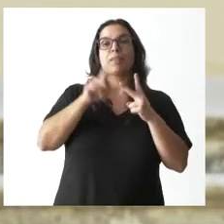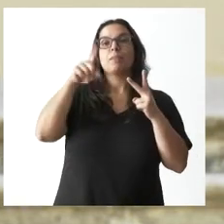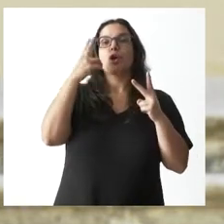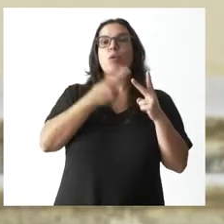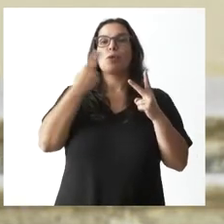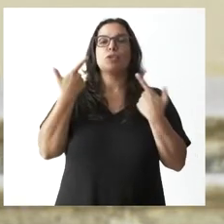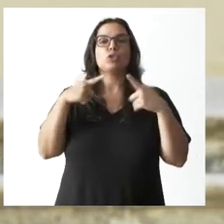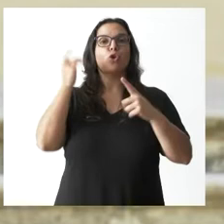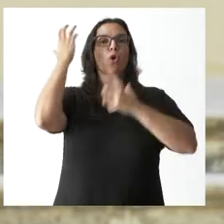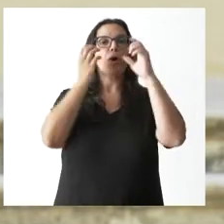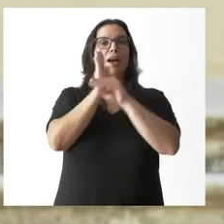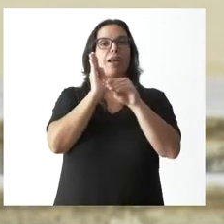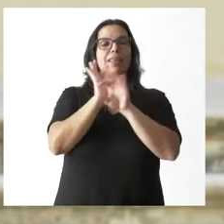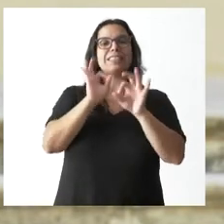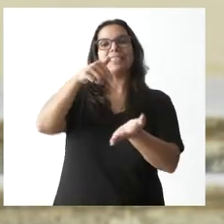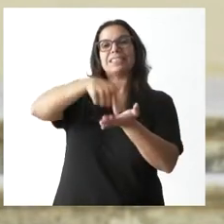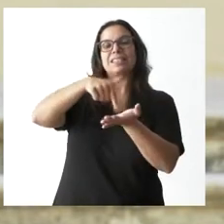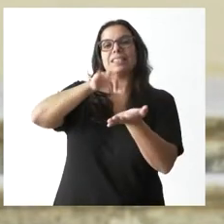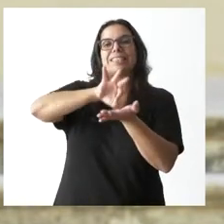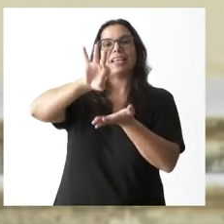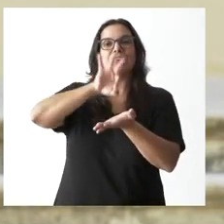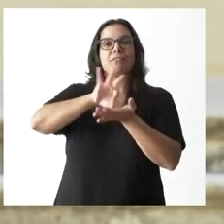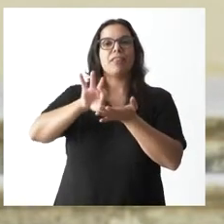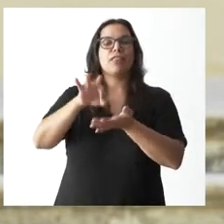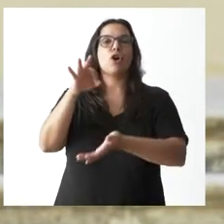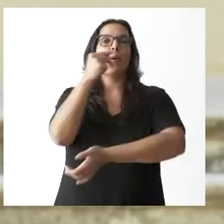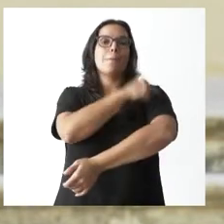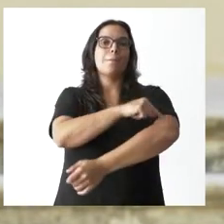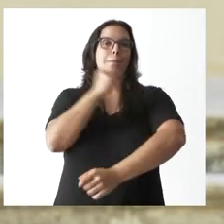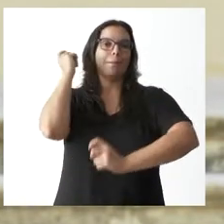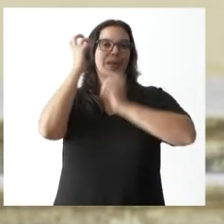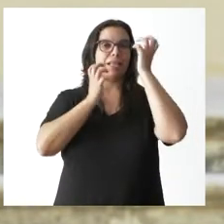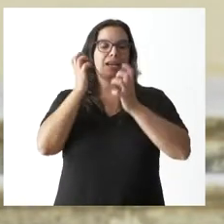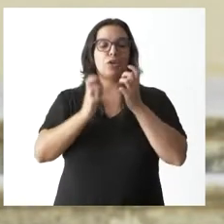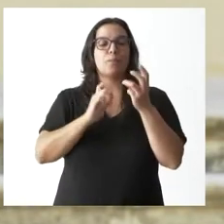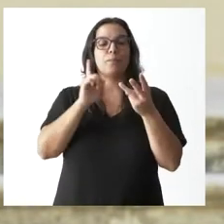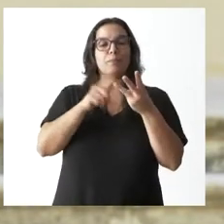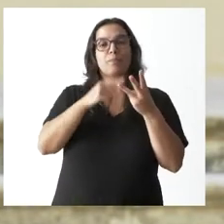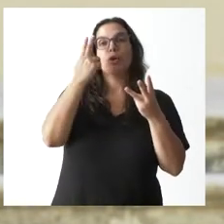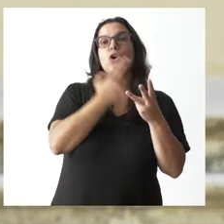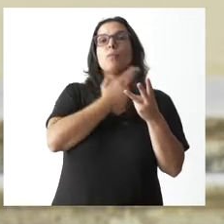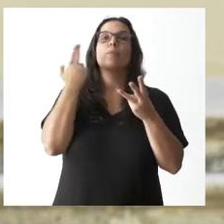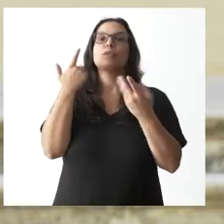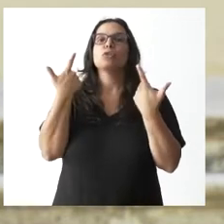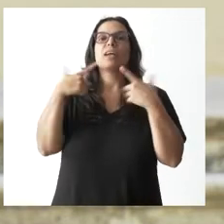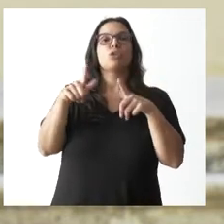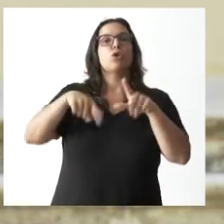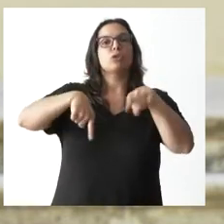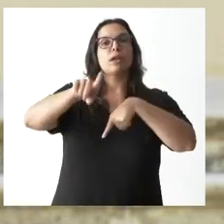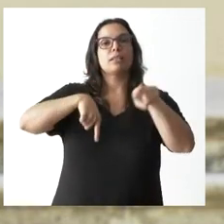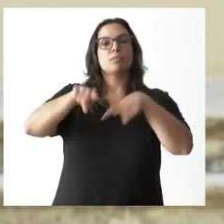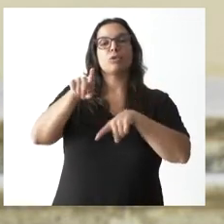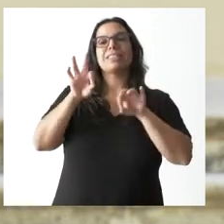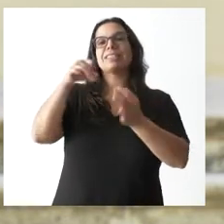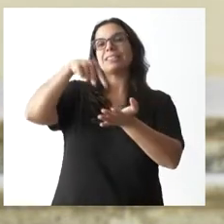ganadero, con las tasas de servicios veterinarios. Compromiso con el sector de transporte, con las